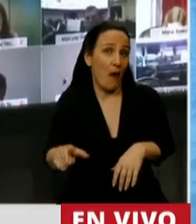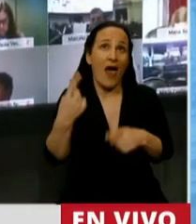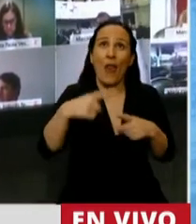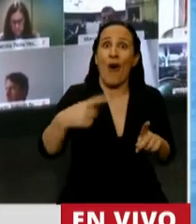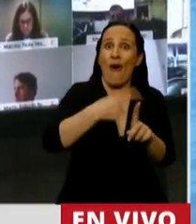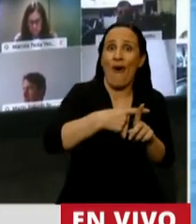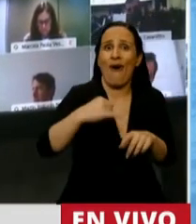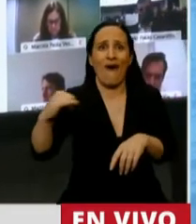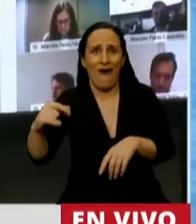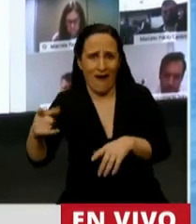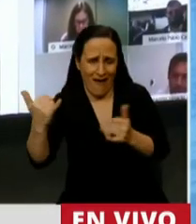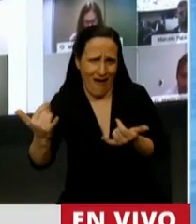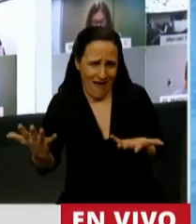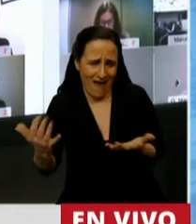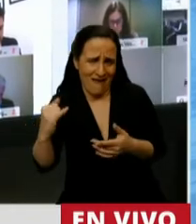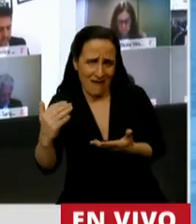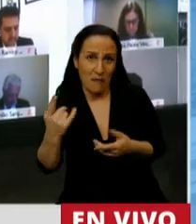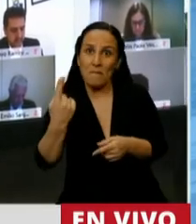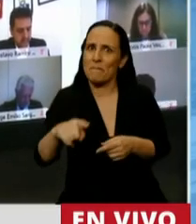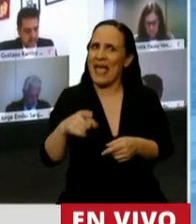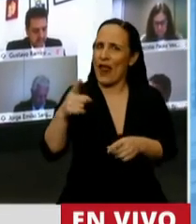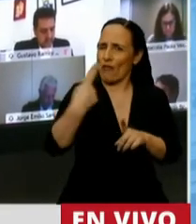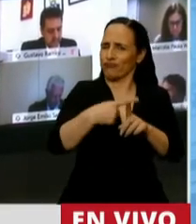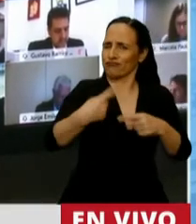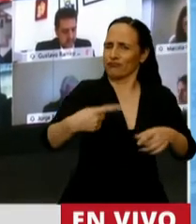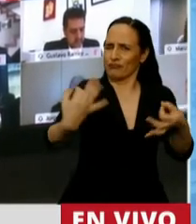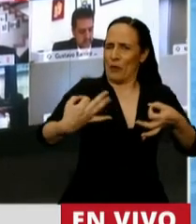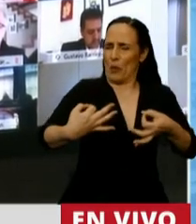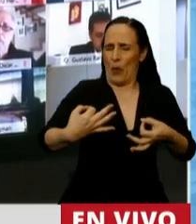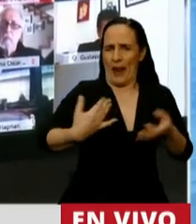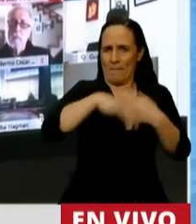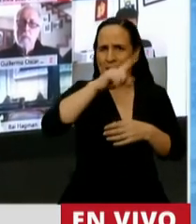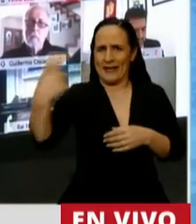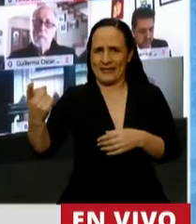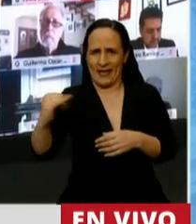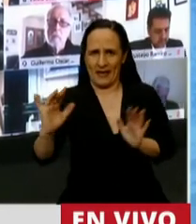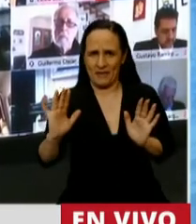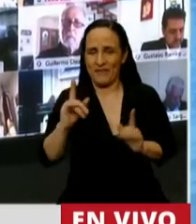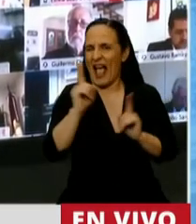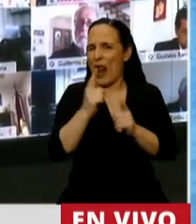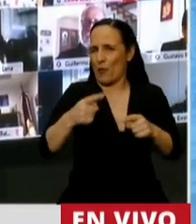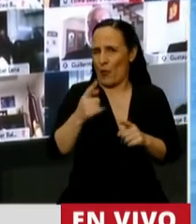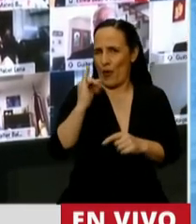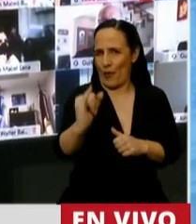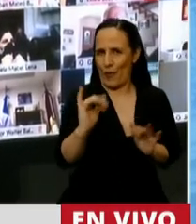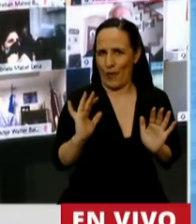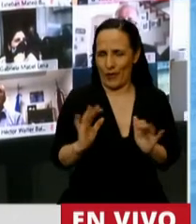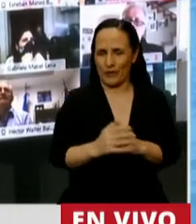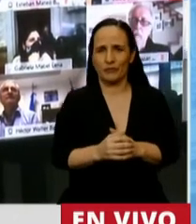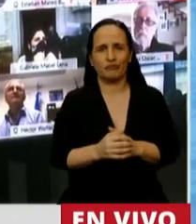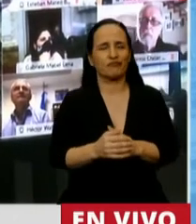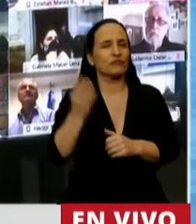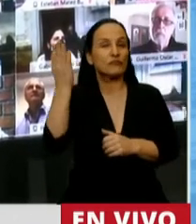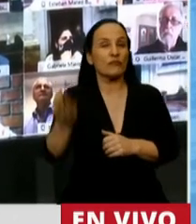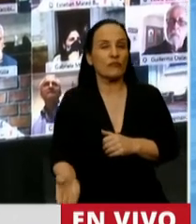sus virtudes resaltan por sobre sus defectos. Y quiero mencionar algunos rápidamente. Peche